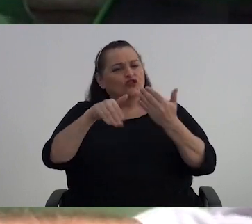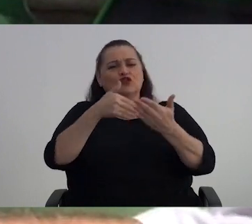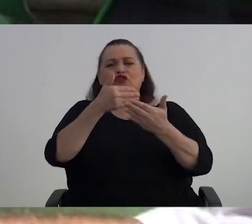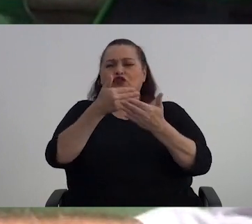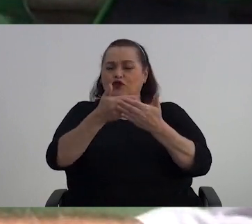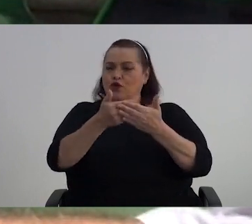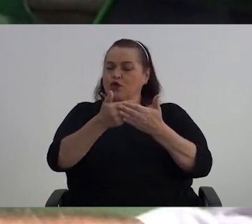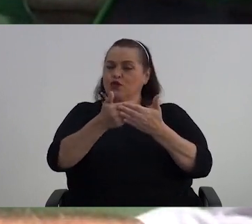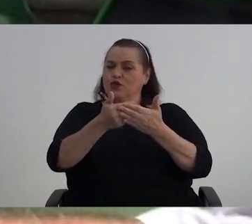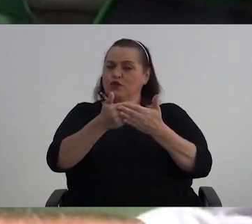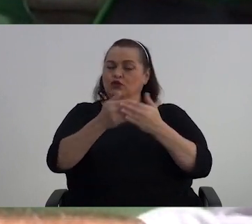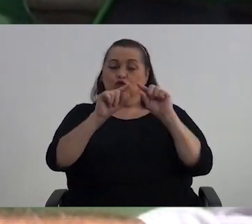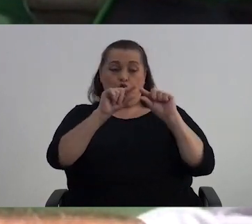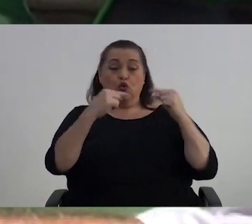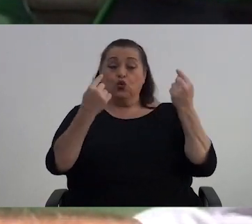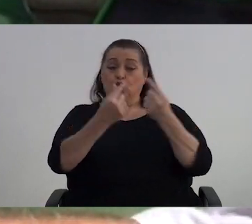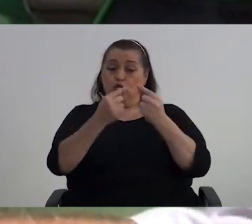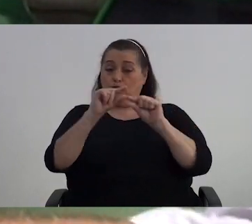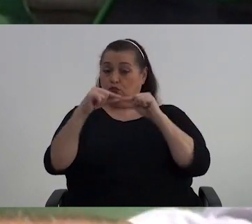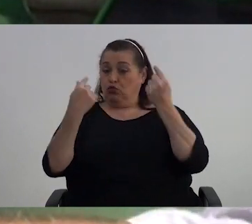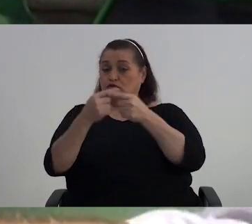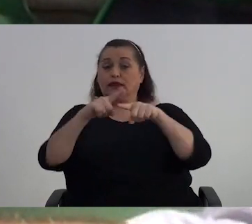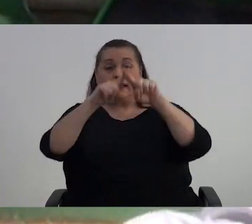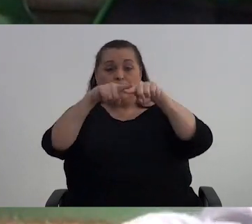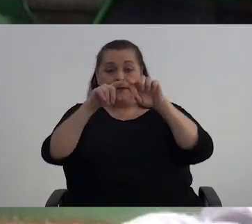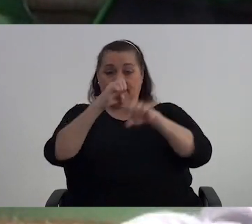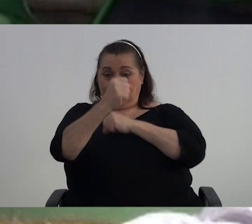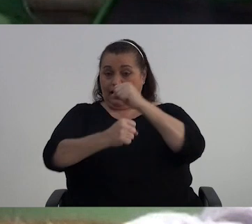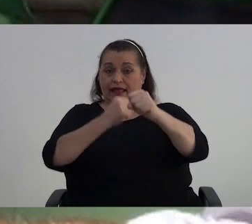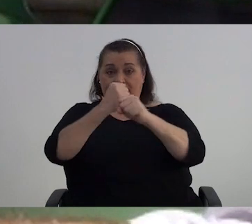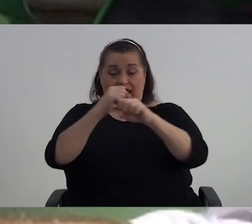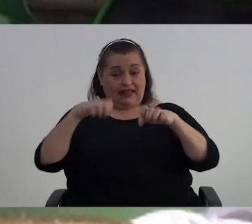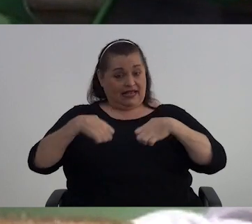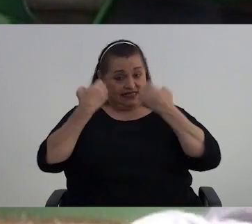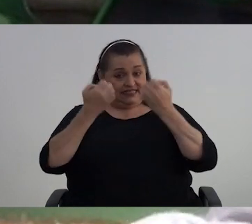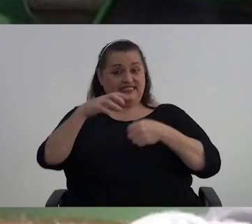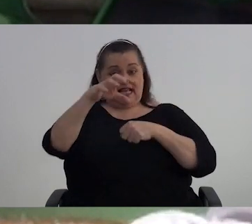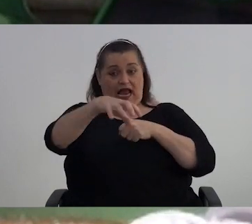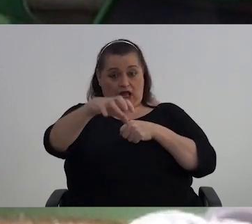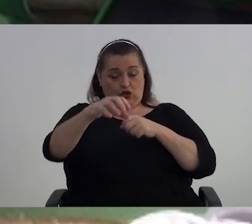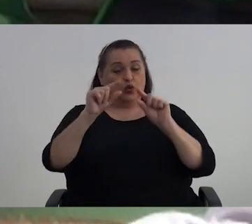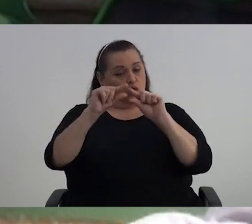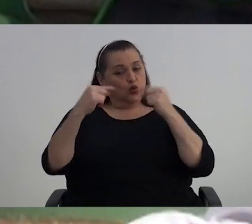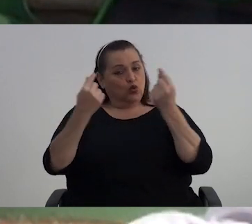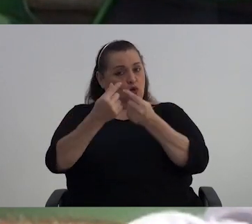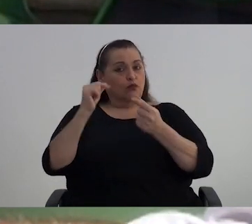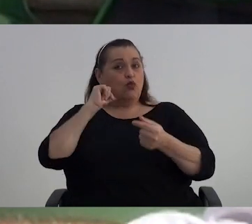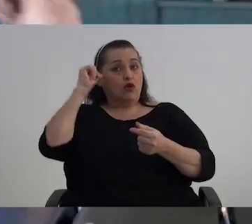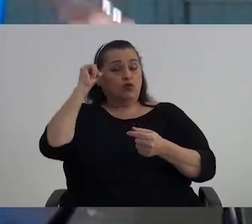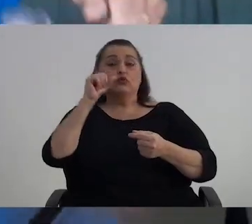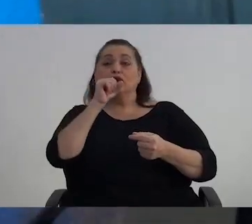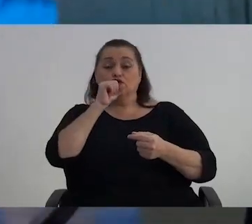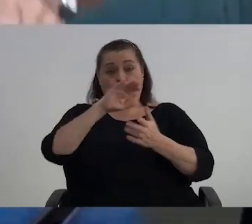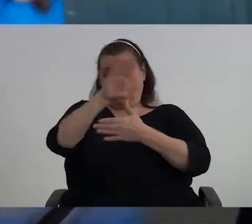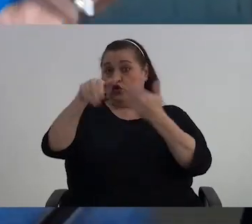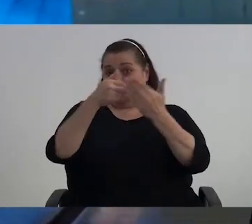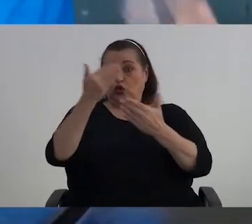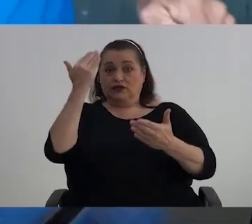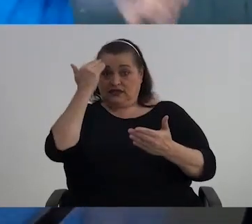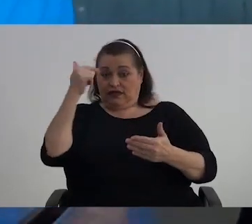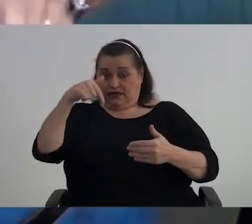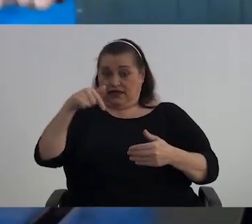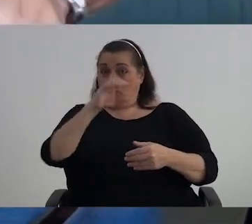grupos etarios que existen en el cantón, dentro de ellos el grupo adulto mayor, para nadie es un secreto que Costa Rica